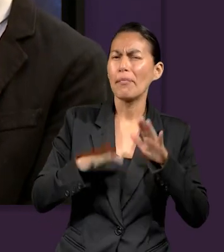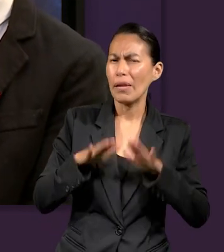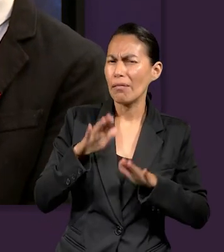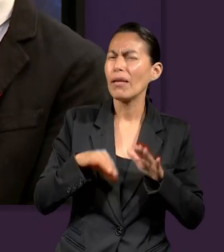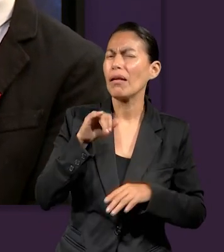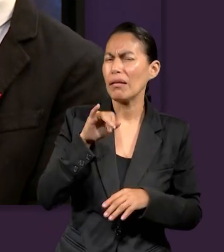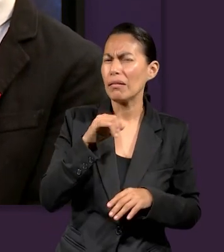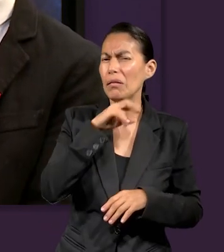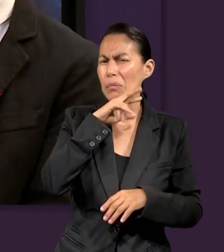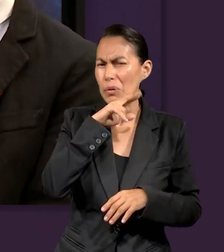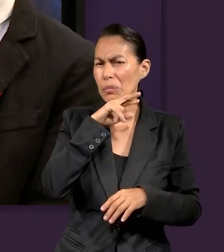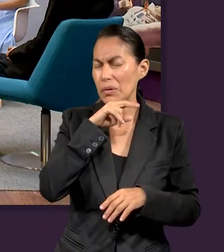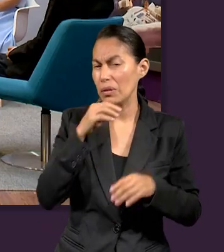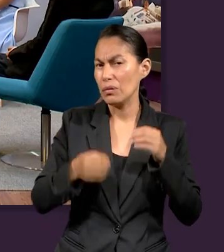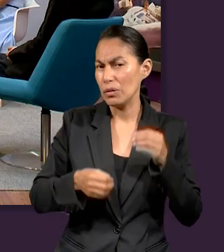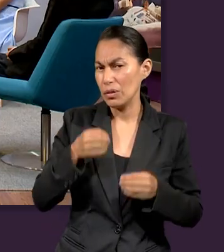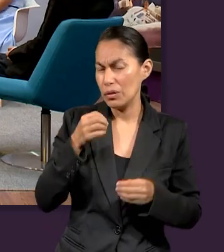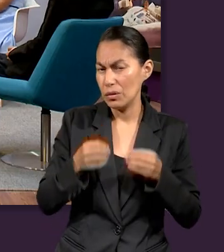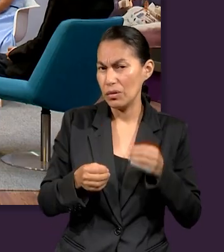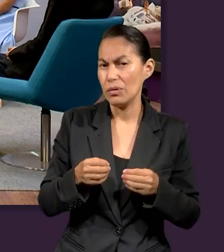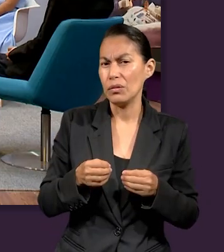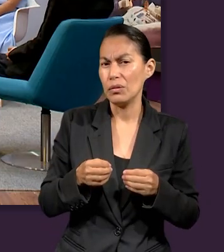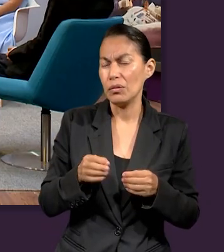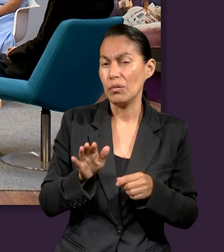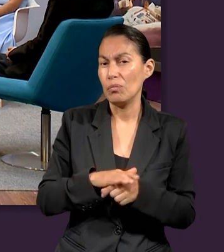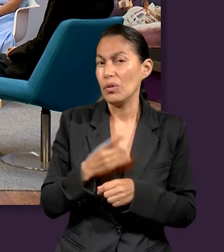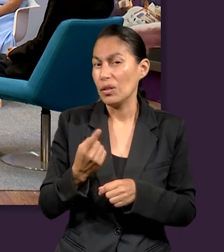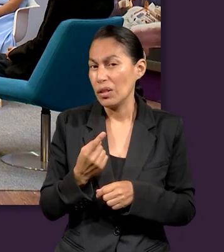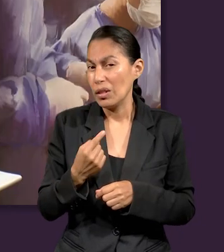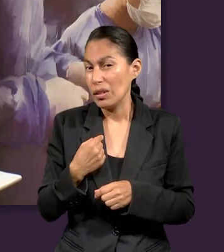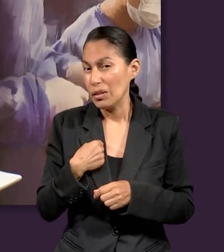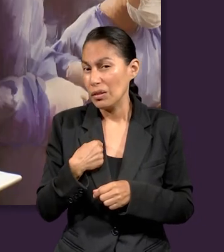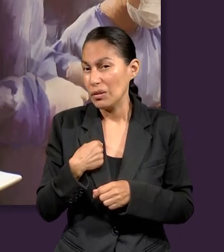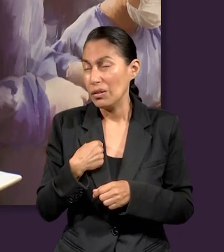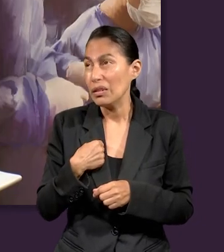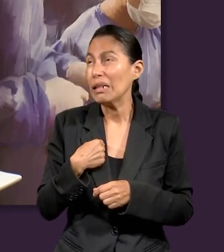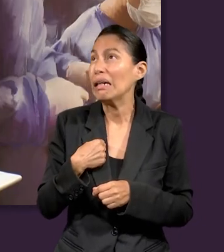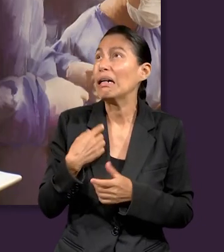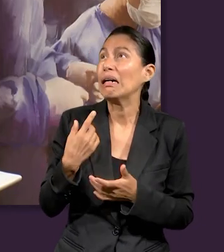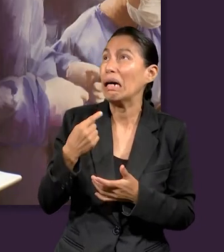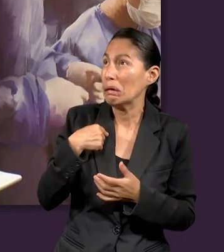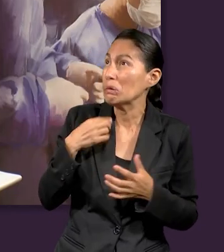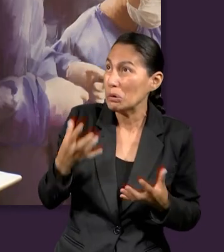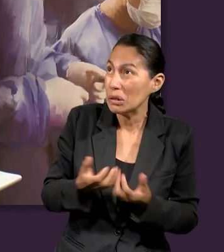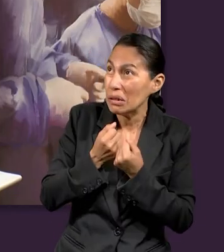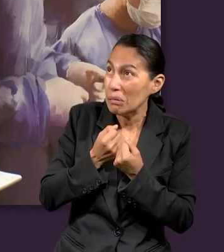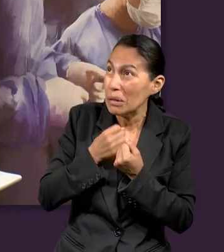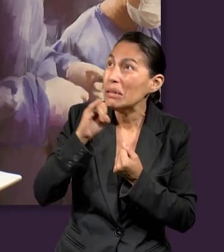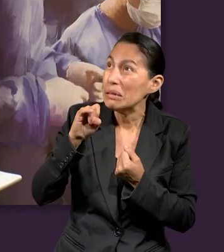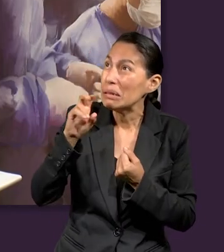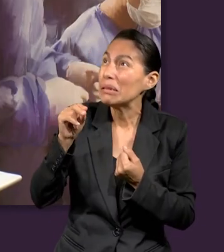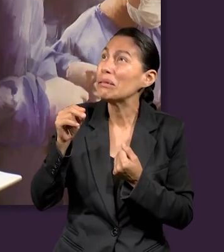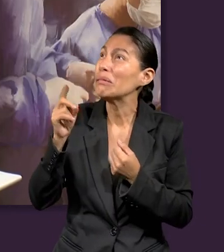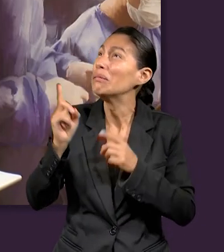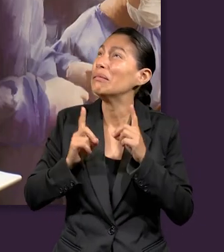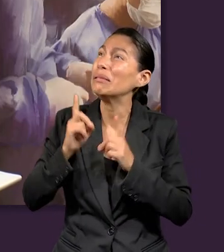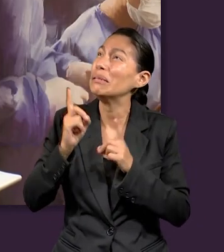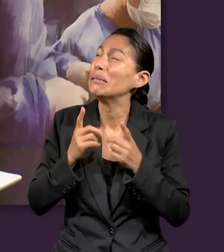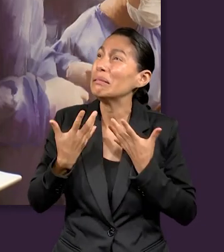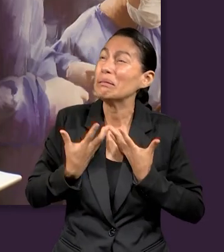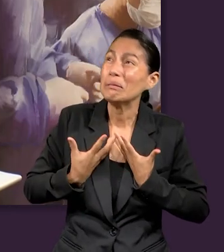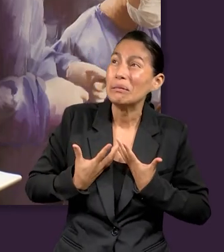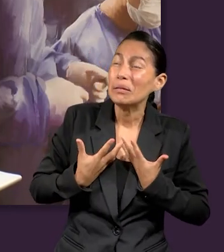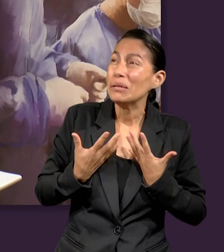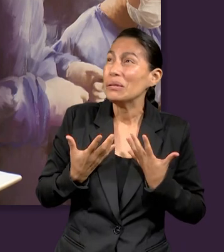sabemos. Yo a veces sí me sentía preocupada acerca del juicio, porque realmente decía, ¿seré